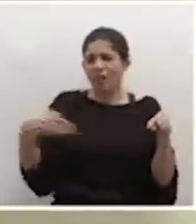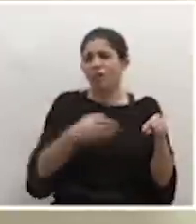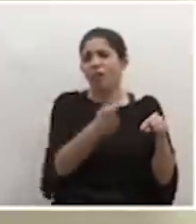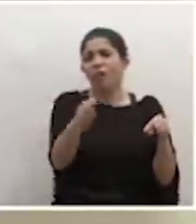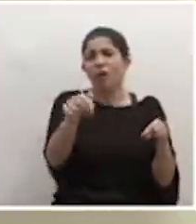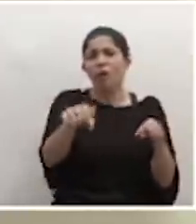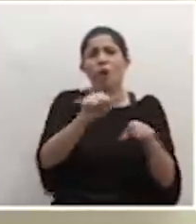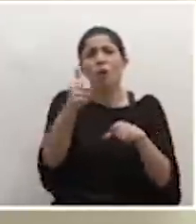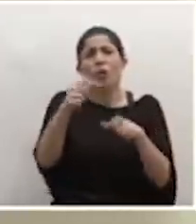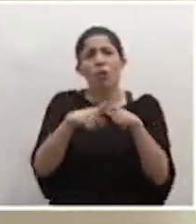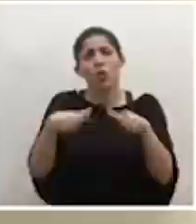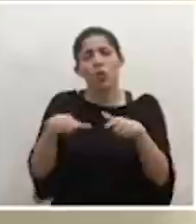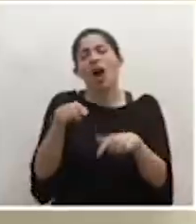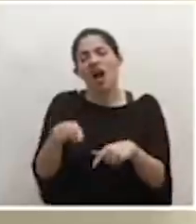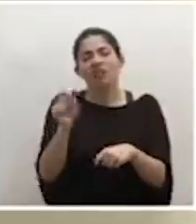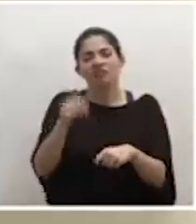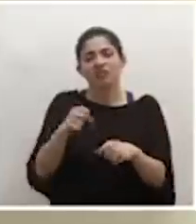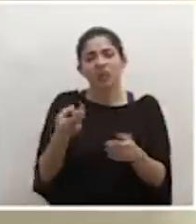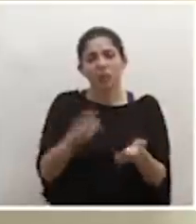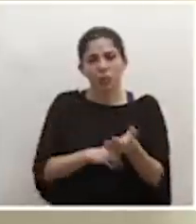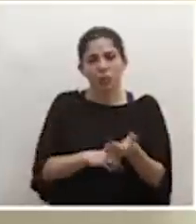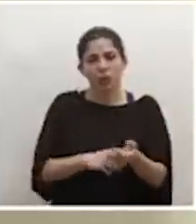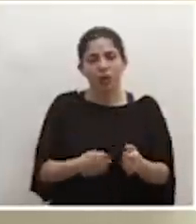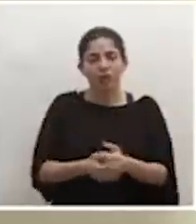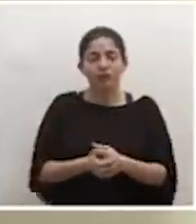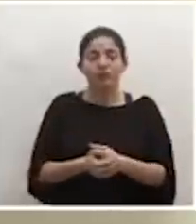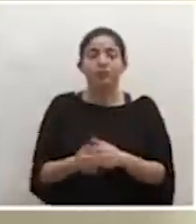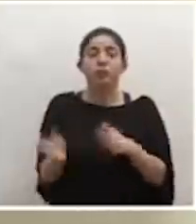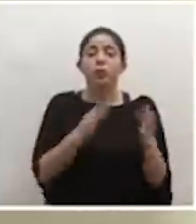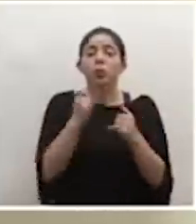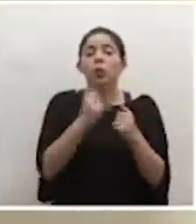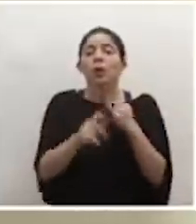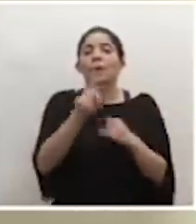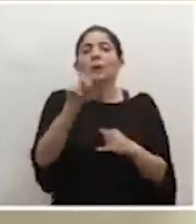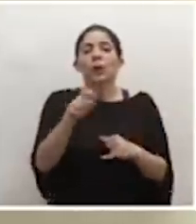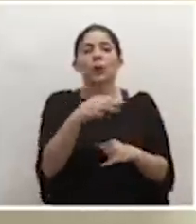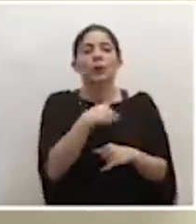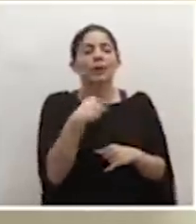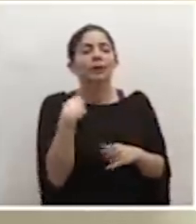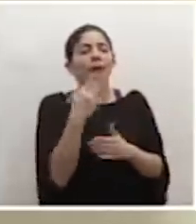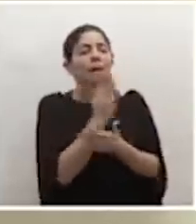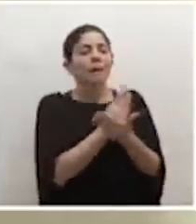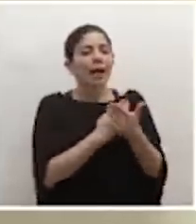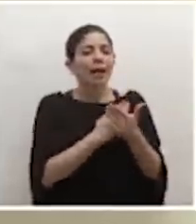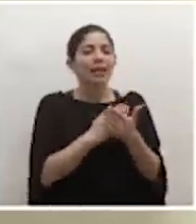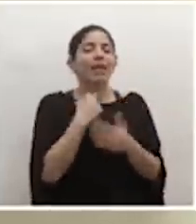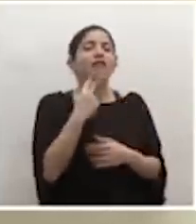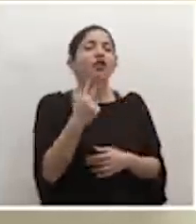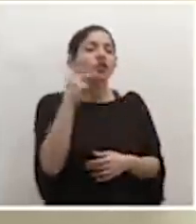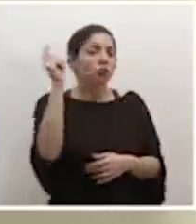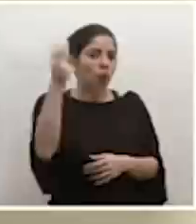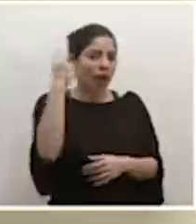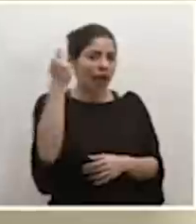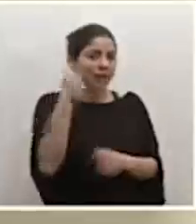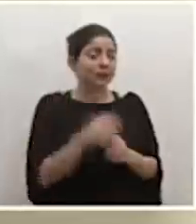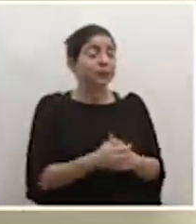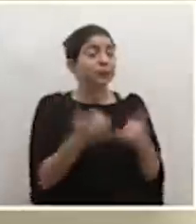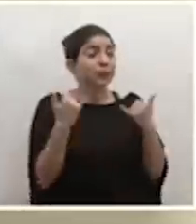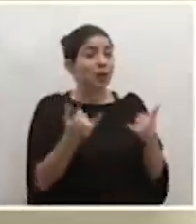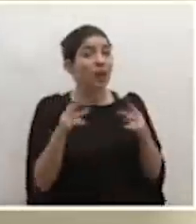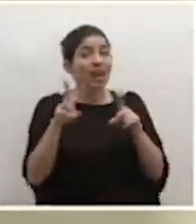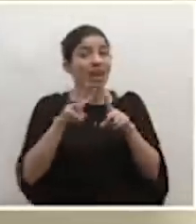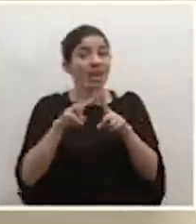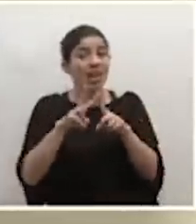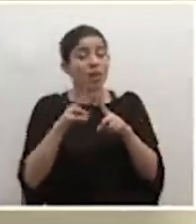pues obviamente ahí sí se amerita la multa. La última consulta, señor ministro, por parte de la voz de Guanacaste. Actualmente